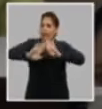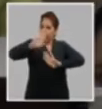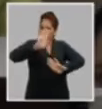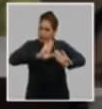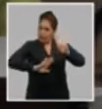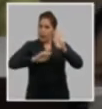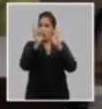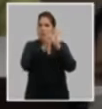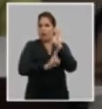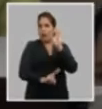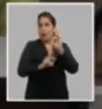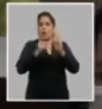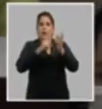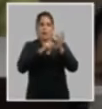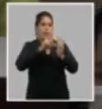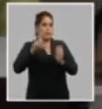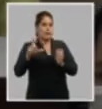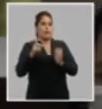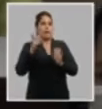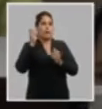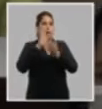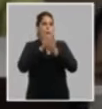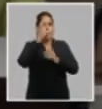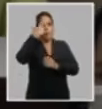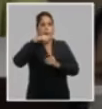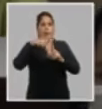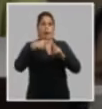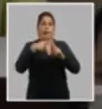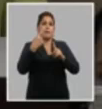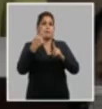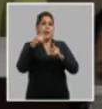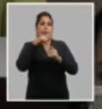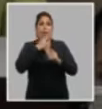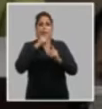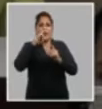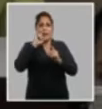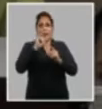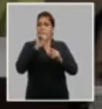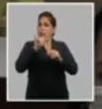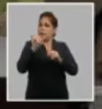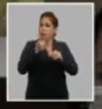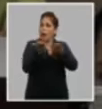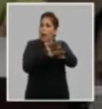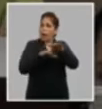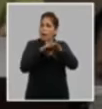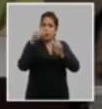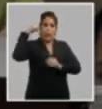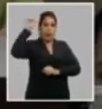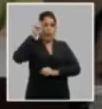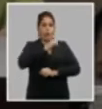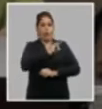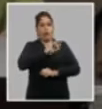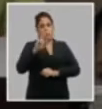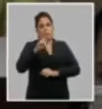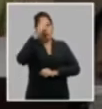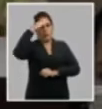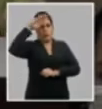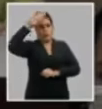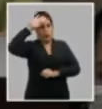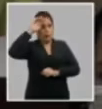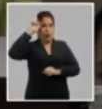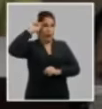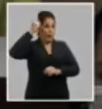ese partidismo filosófico que pueda defender y sostener las bases de la ideología de la revolución cubana